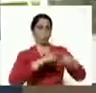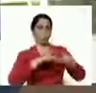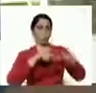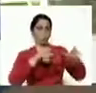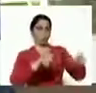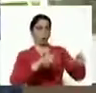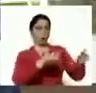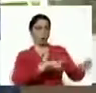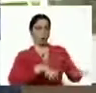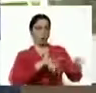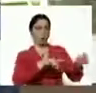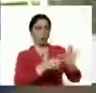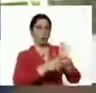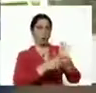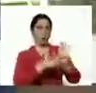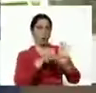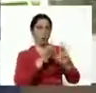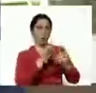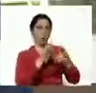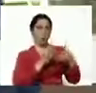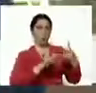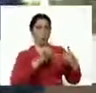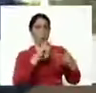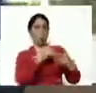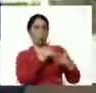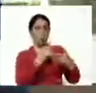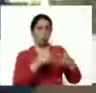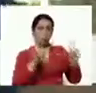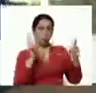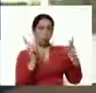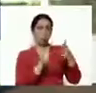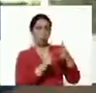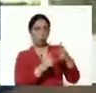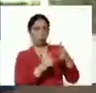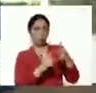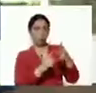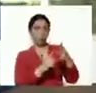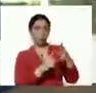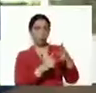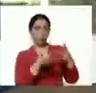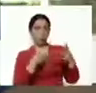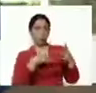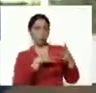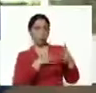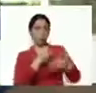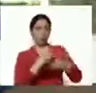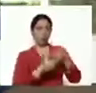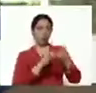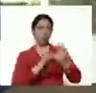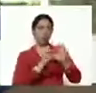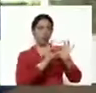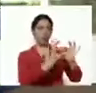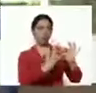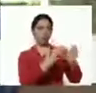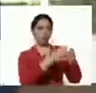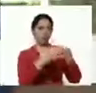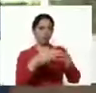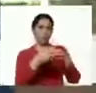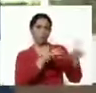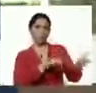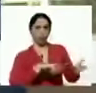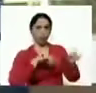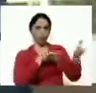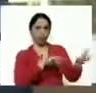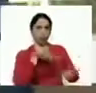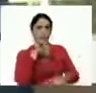los campesinos de verdad. Ese es un elemento que está allí. Y otro elemento, presidente, es que hemos venido consolidando el sector agroindustrial, que